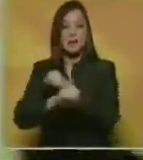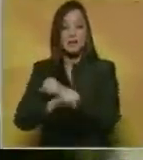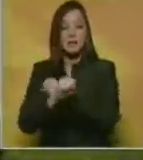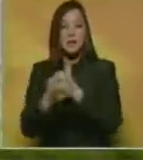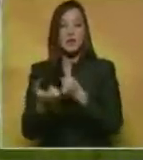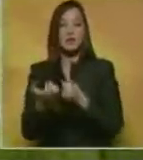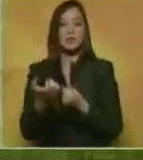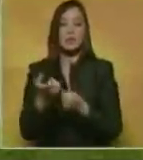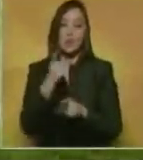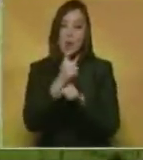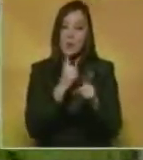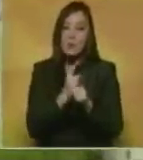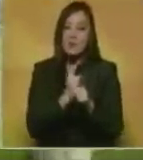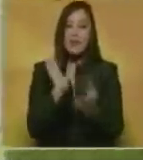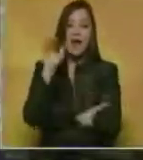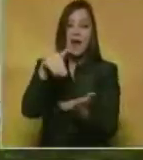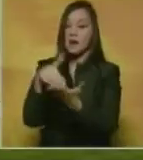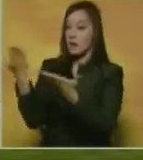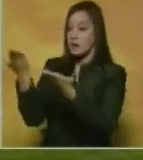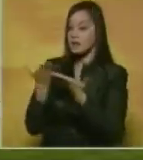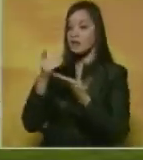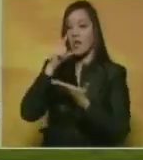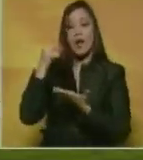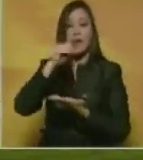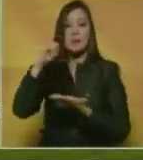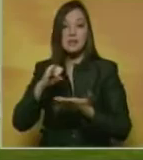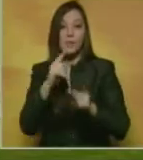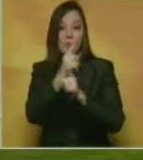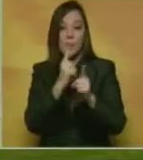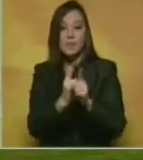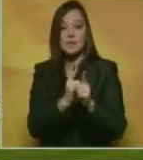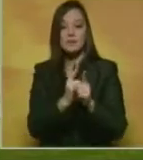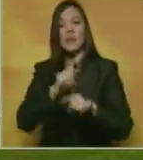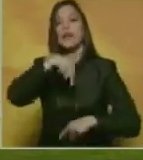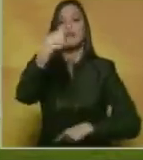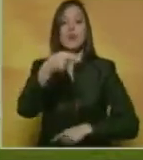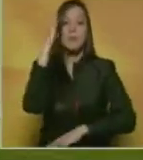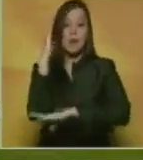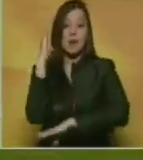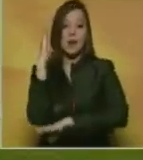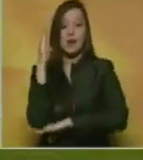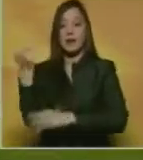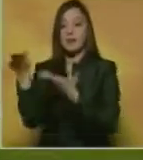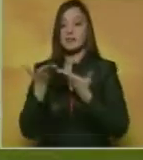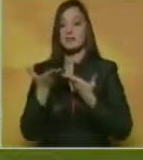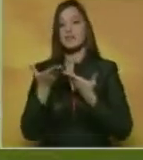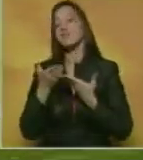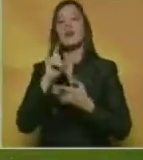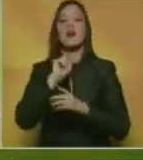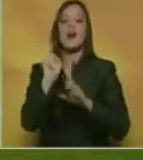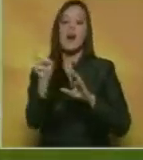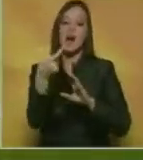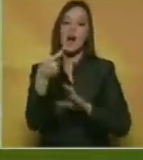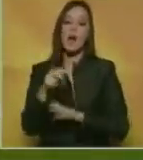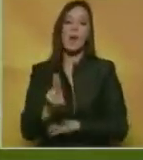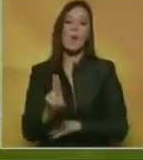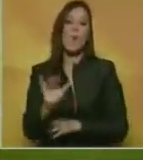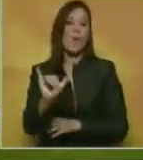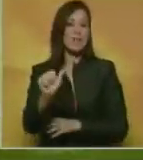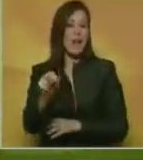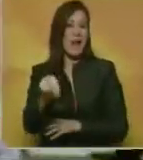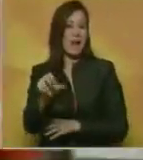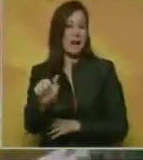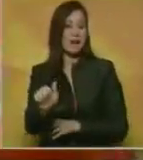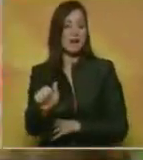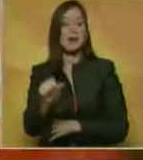capitalino que abrirá la jornada. Aragua recibirá a Zamora en duelo de punteros Lara a Mineros de Guayana en lo que es el